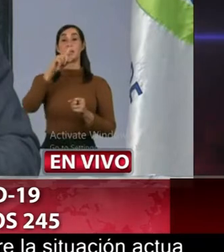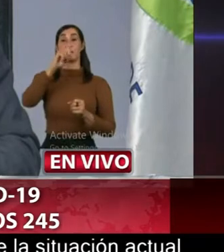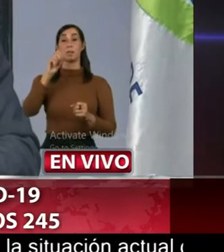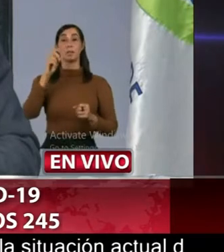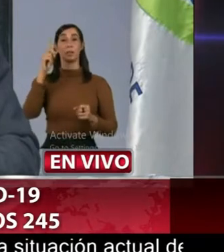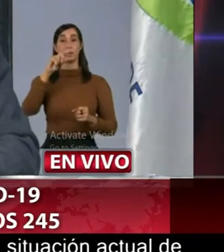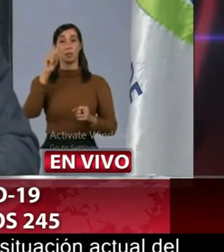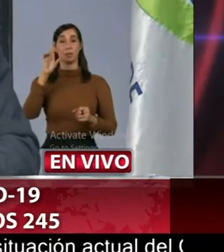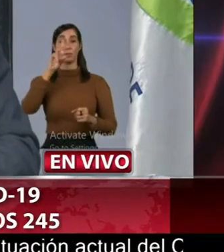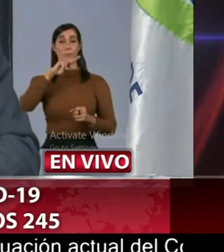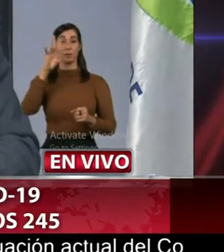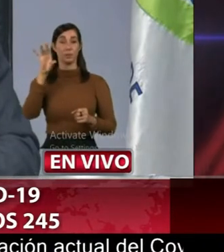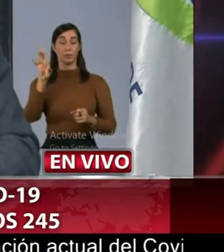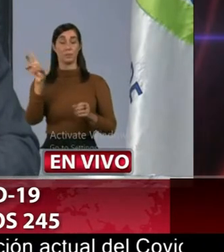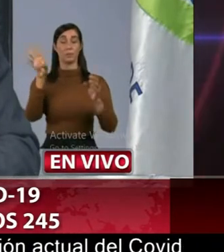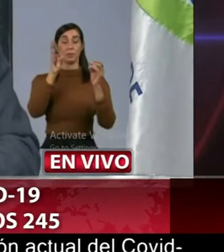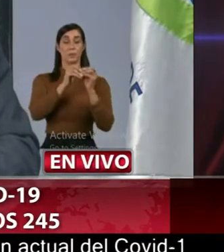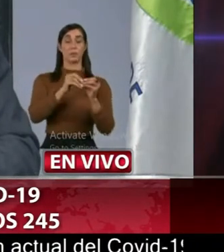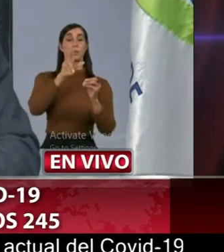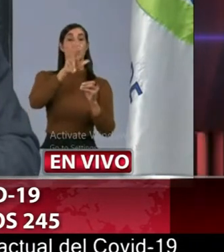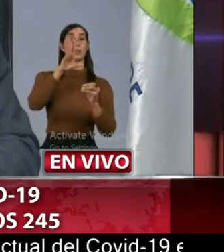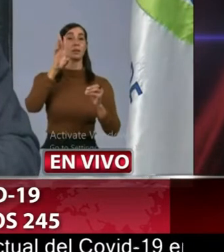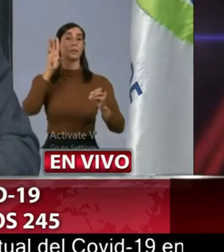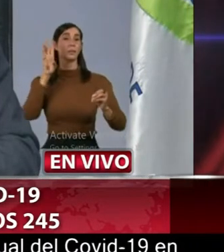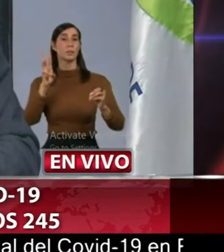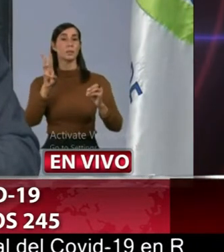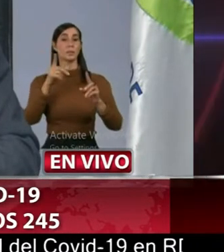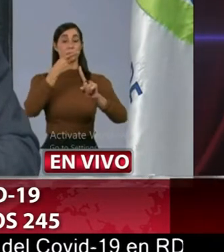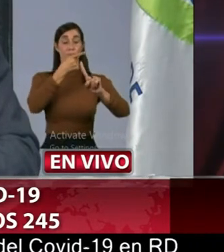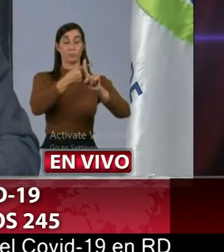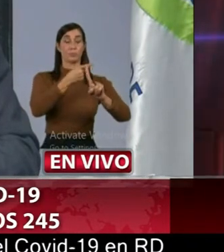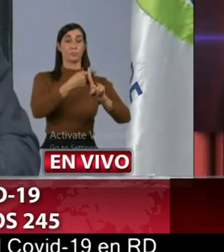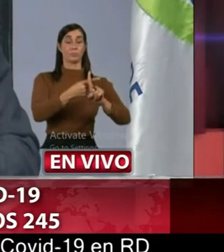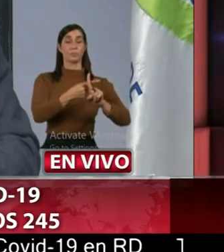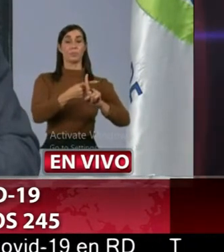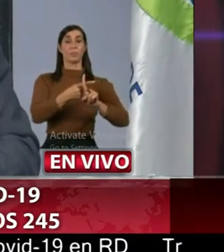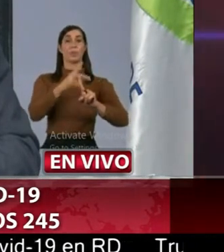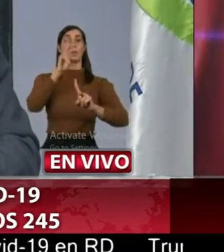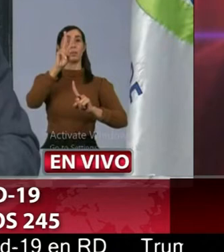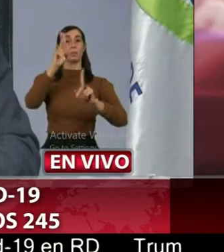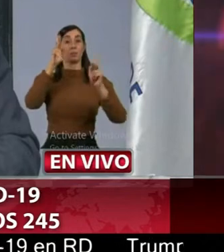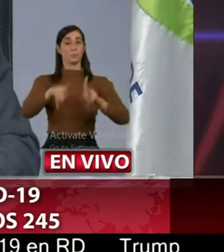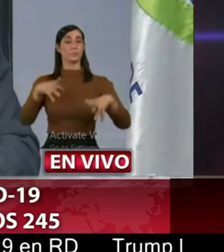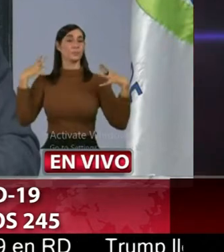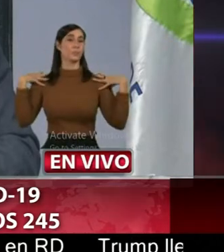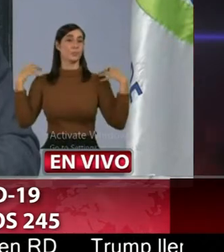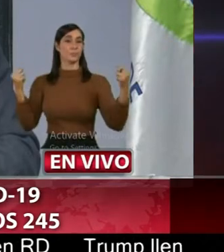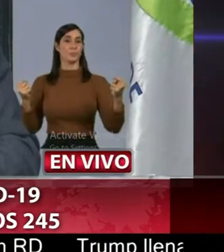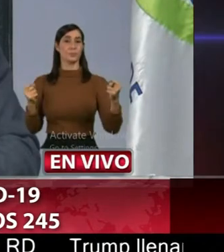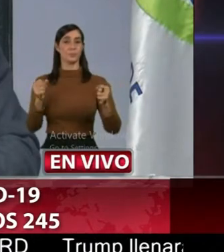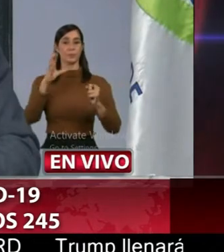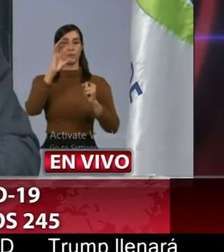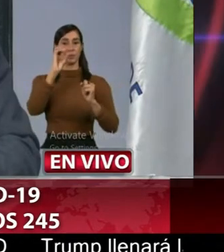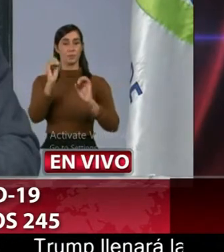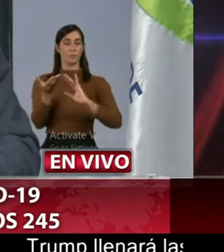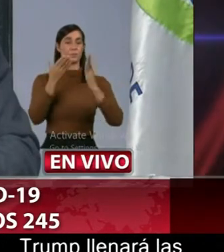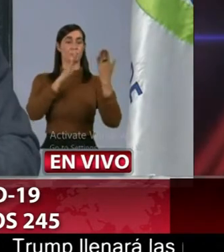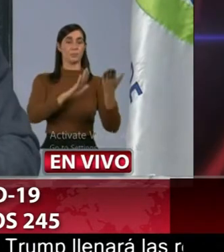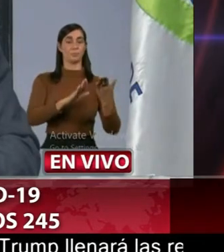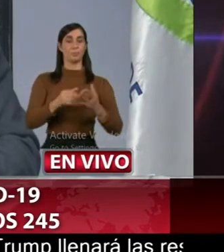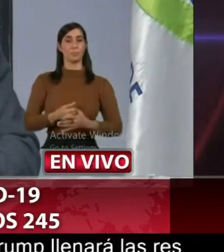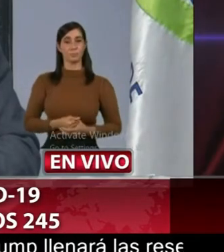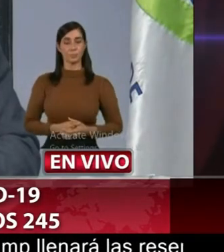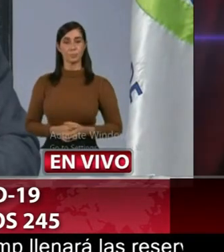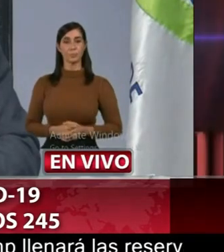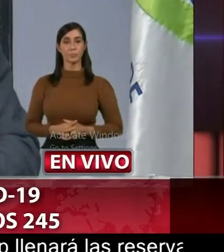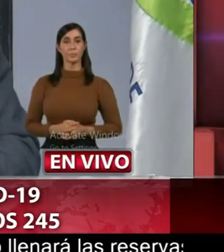veintisiete acumulados treinta y seis por ciento de positividad dos recuperados cero fallecimiento